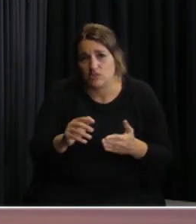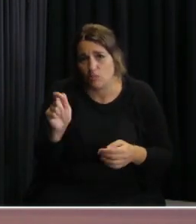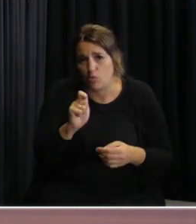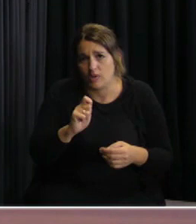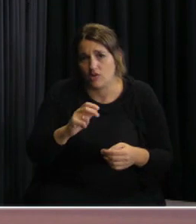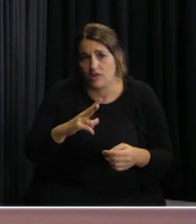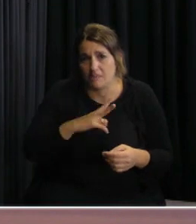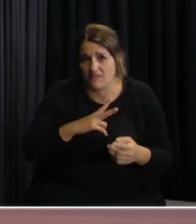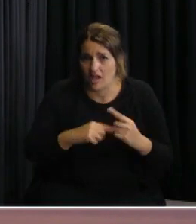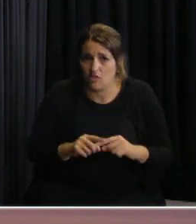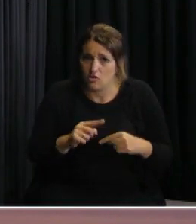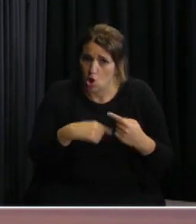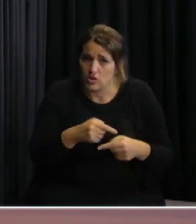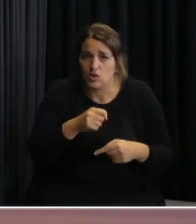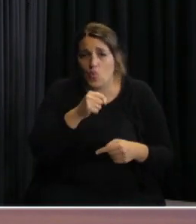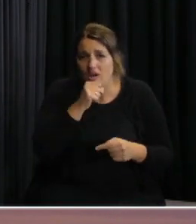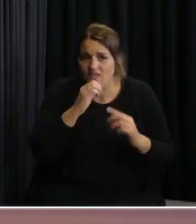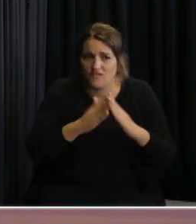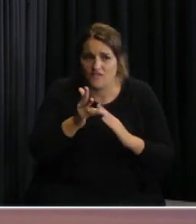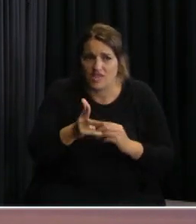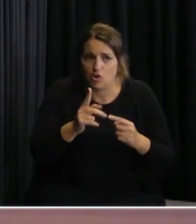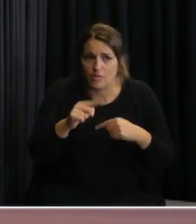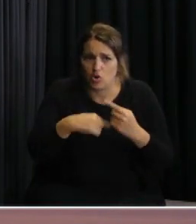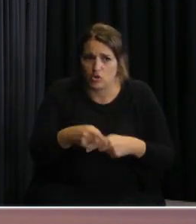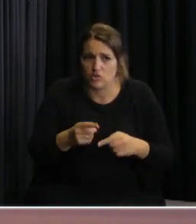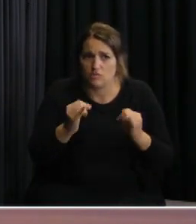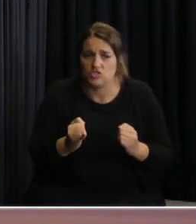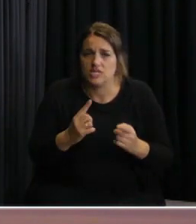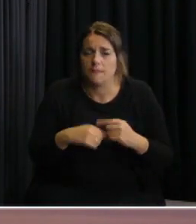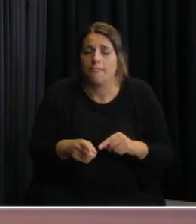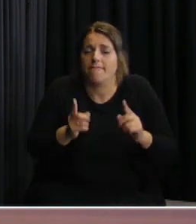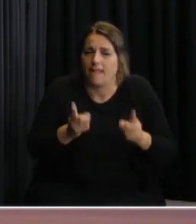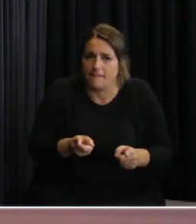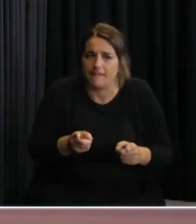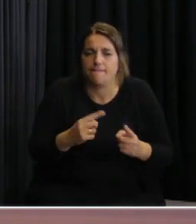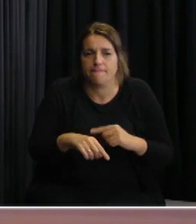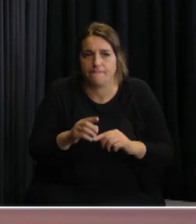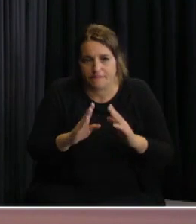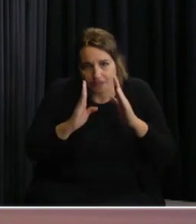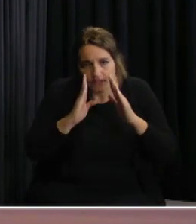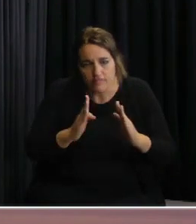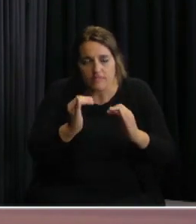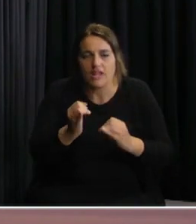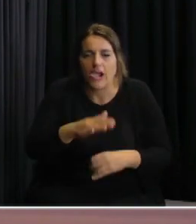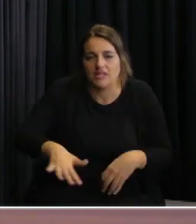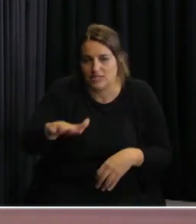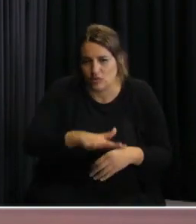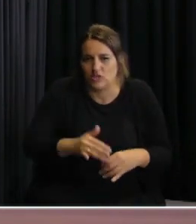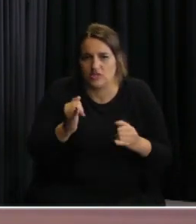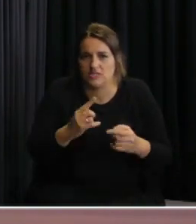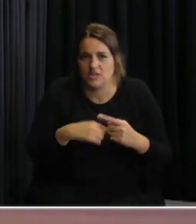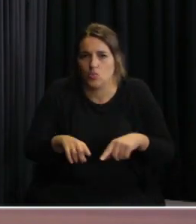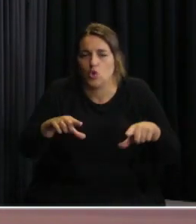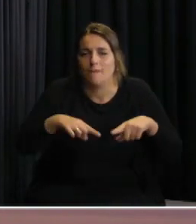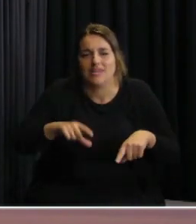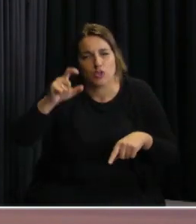tema con los geriátricos sino que estamos en esa pesquisa activa a la vez que atendemos aquellas situaciones con el